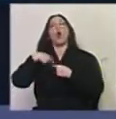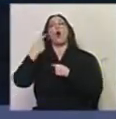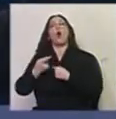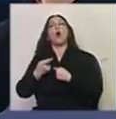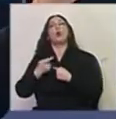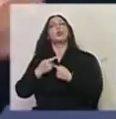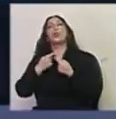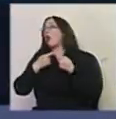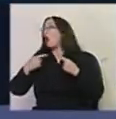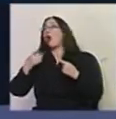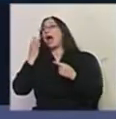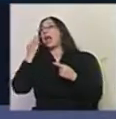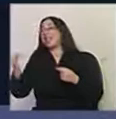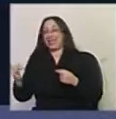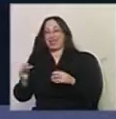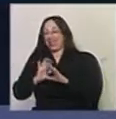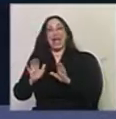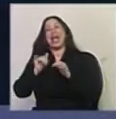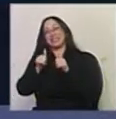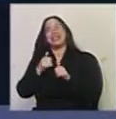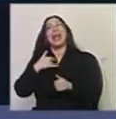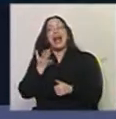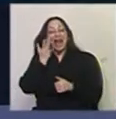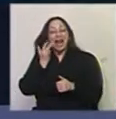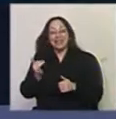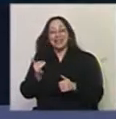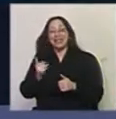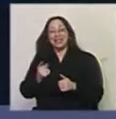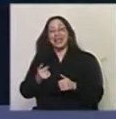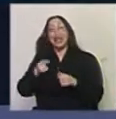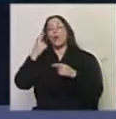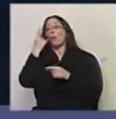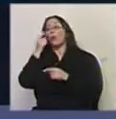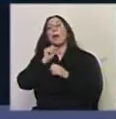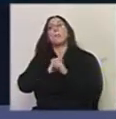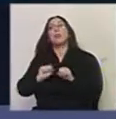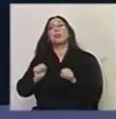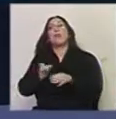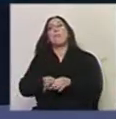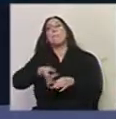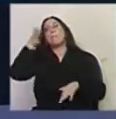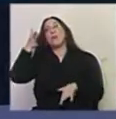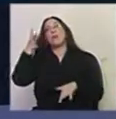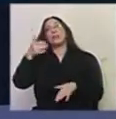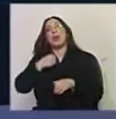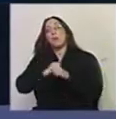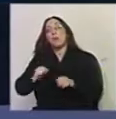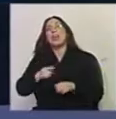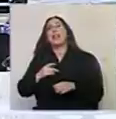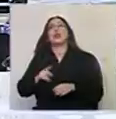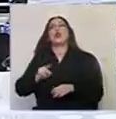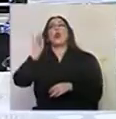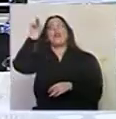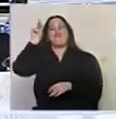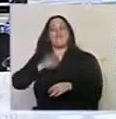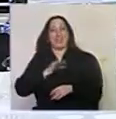perfectamente. Perfectamente. Pero que el artista sea considerado como una posible profesión en la cual me puedo dedicar el resto de mi vida. Esa es la